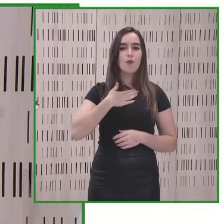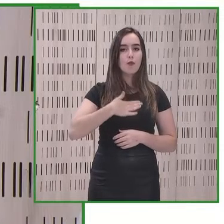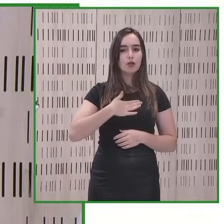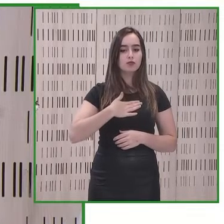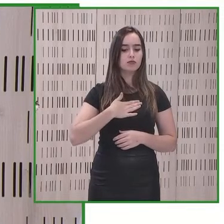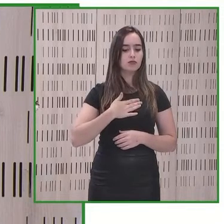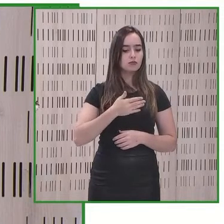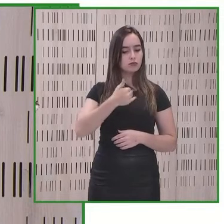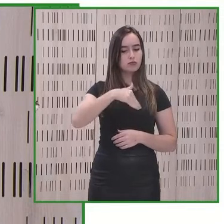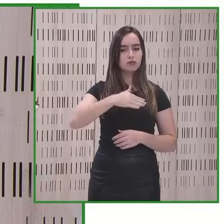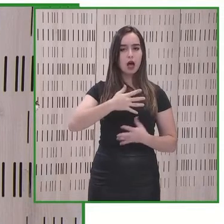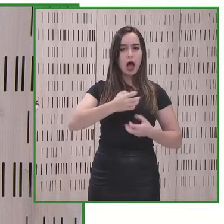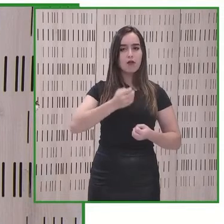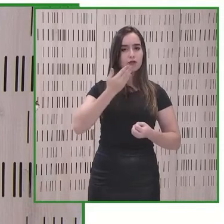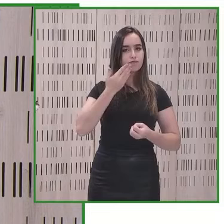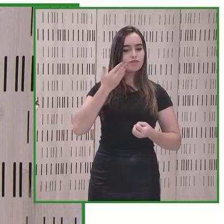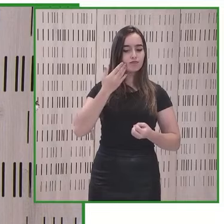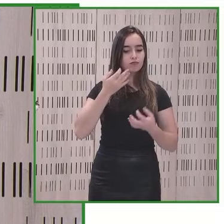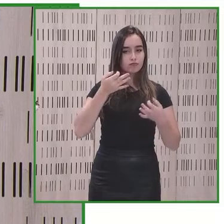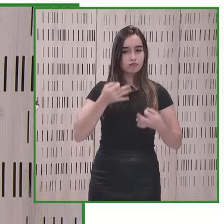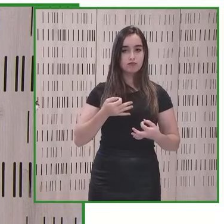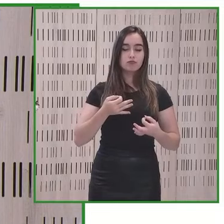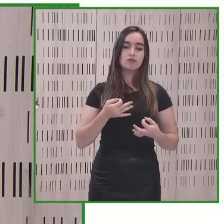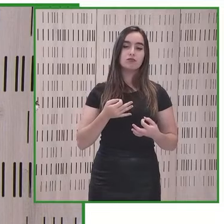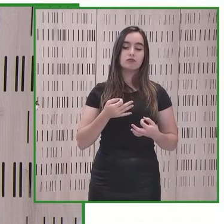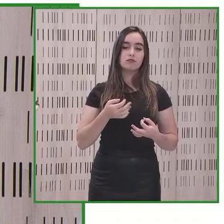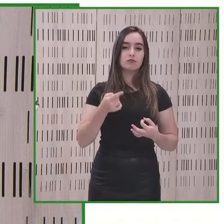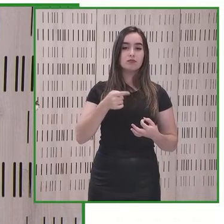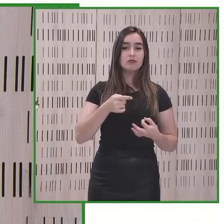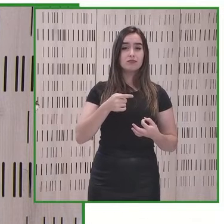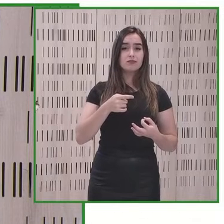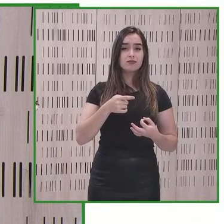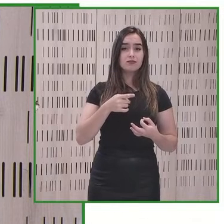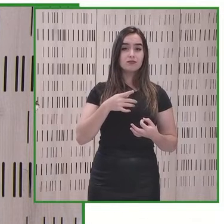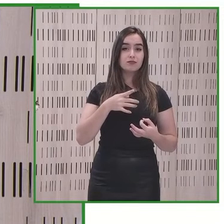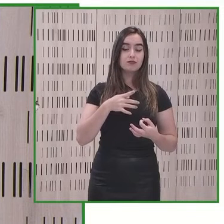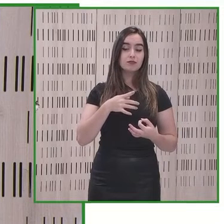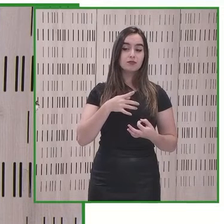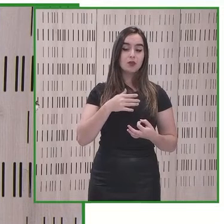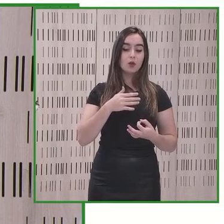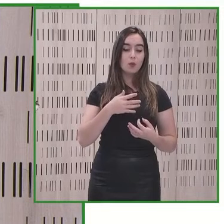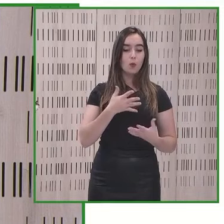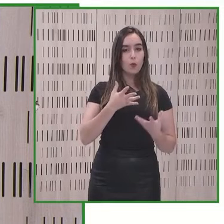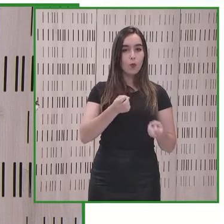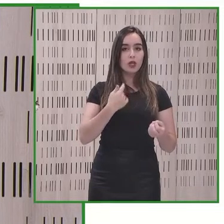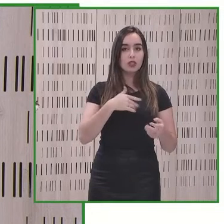conferencia de cero proyect que está dedicada a este binomio de la accesibilidad